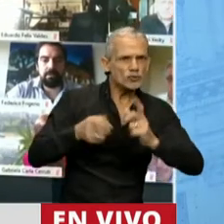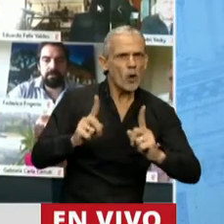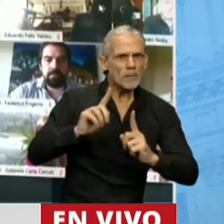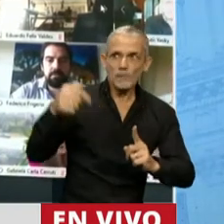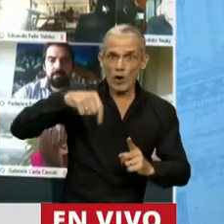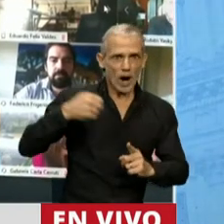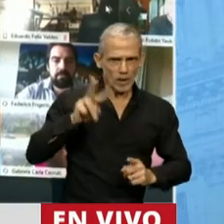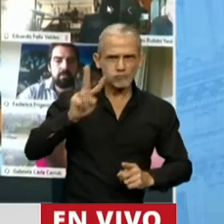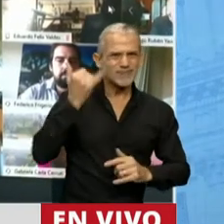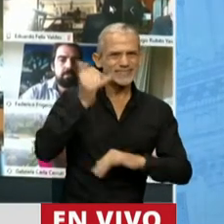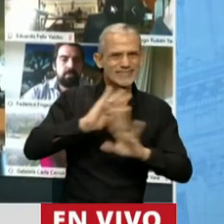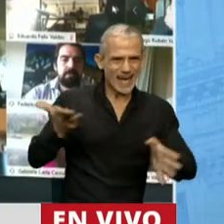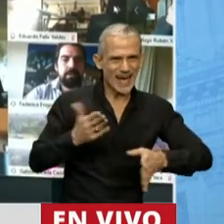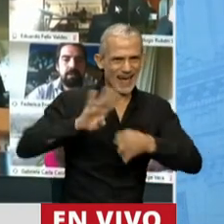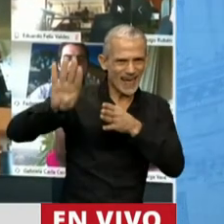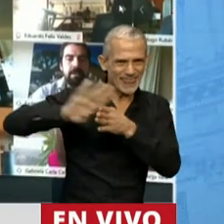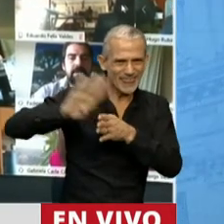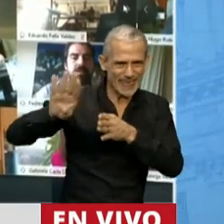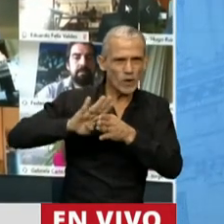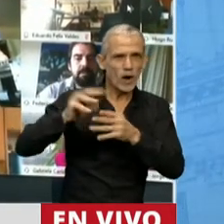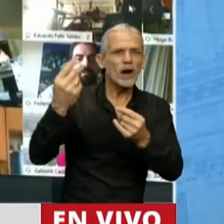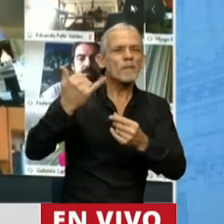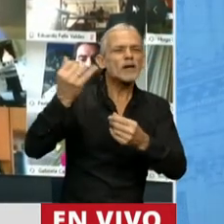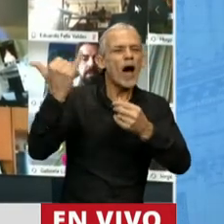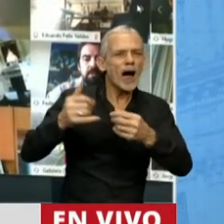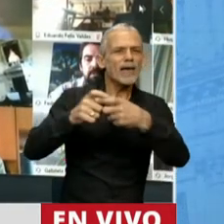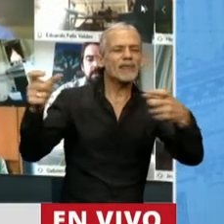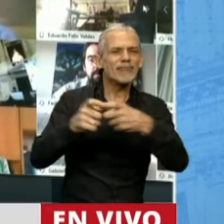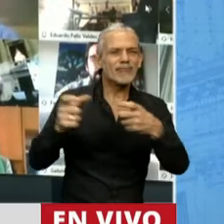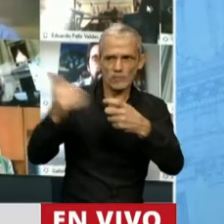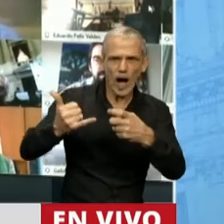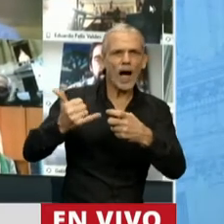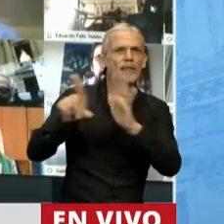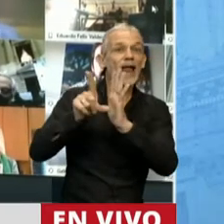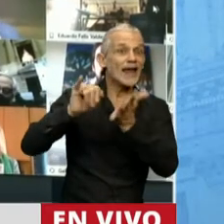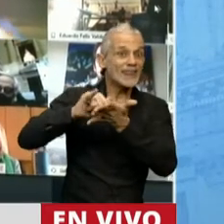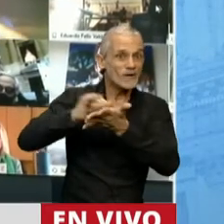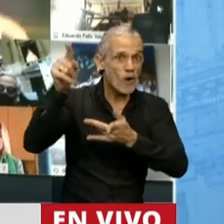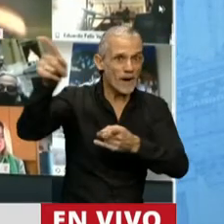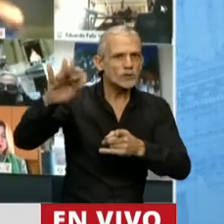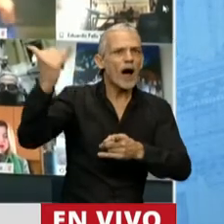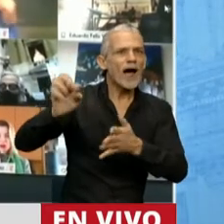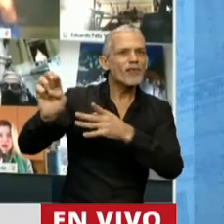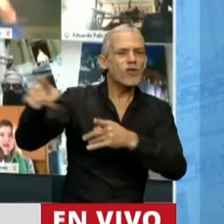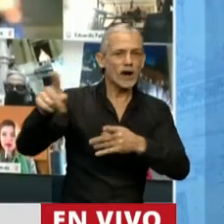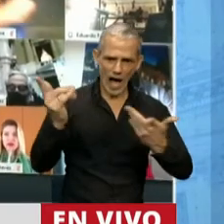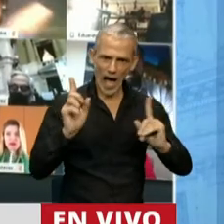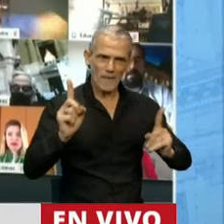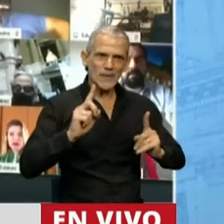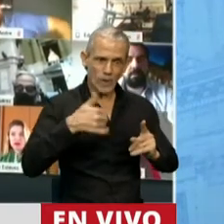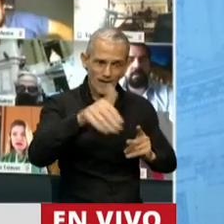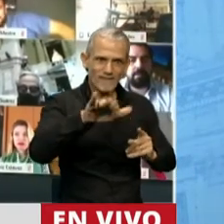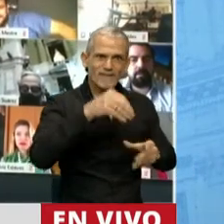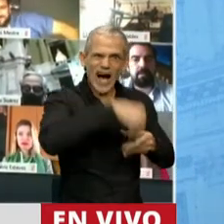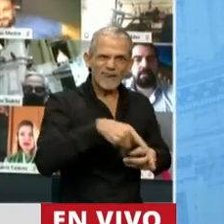que estamos viendo que se ha tenido con los tenedores de deuda en dólares bajo ley Nueva York, como lo que vamos a votar dentro de un